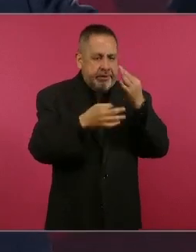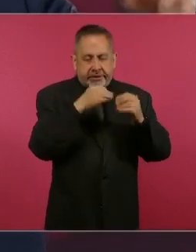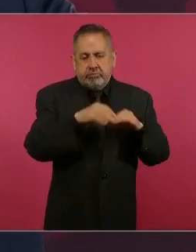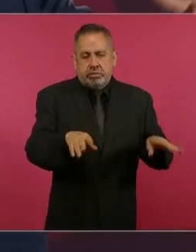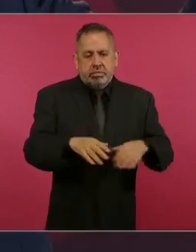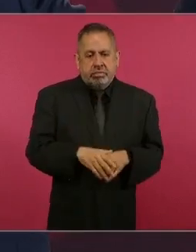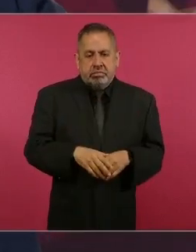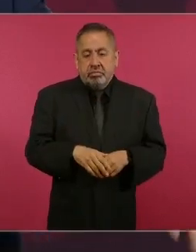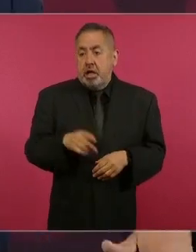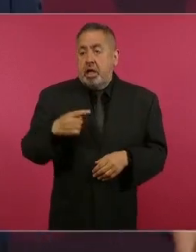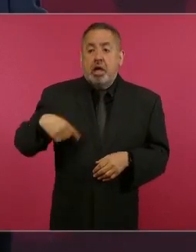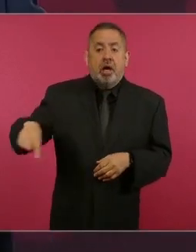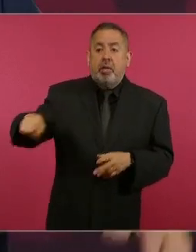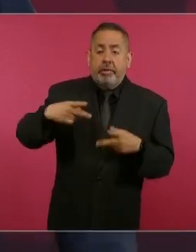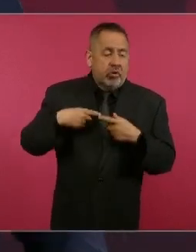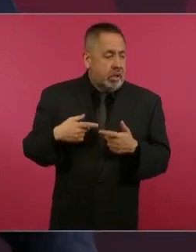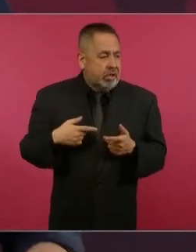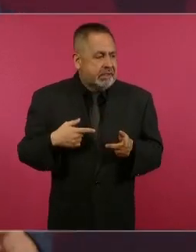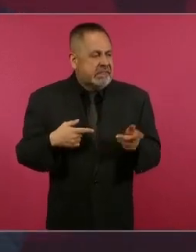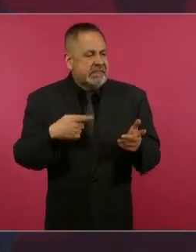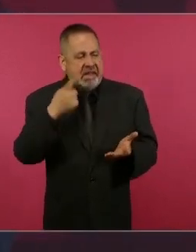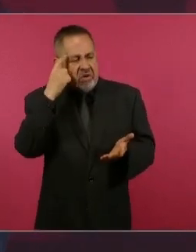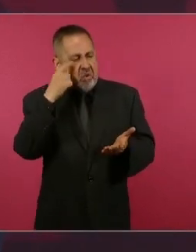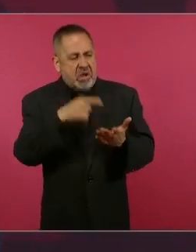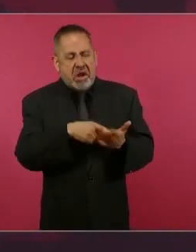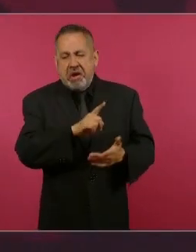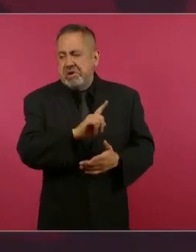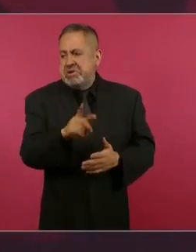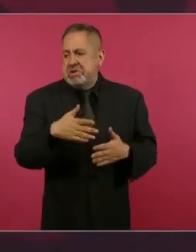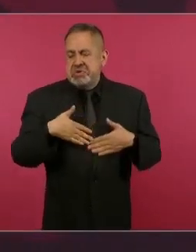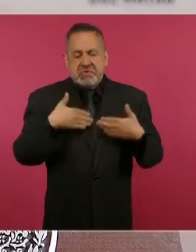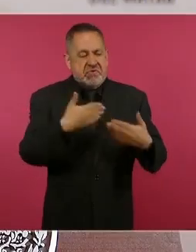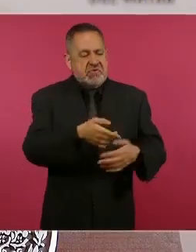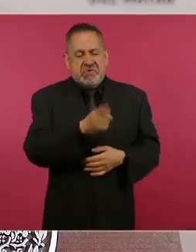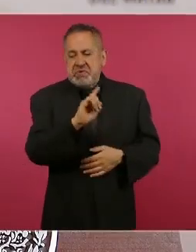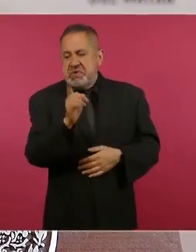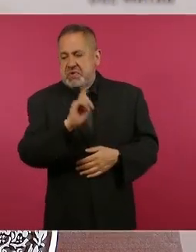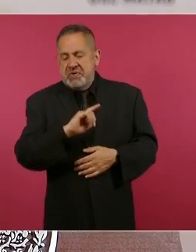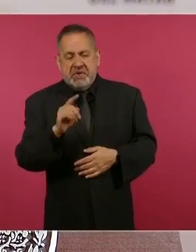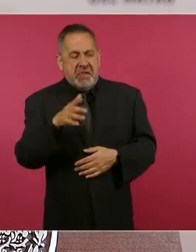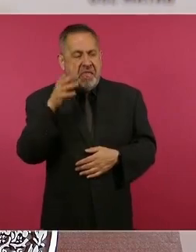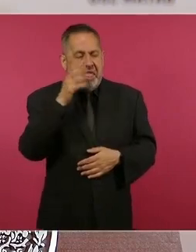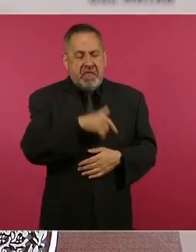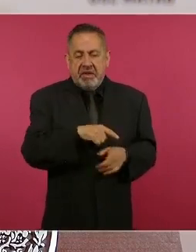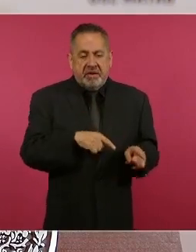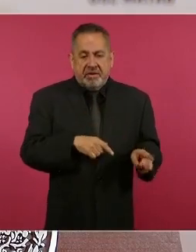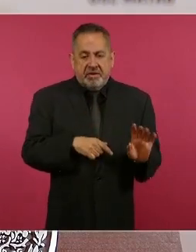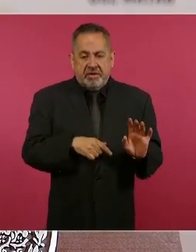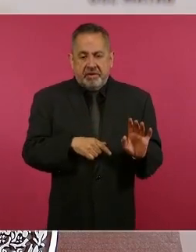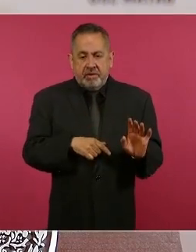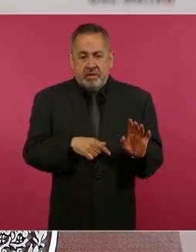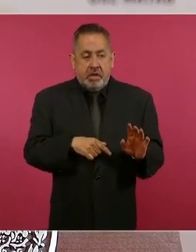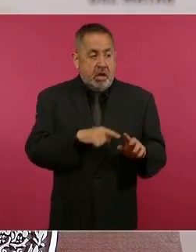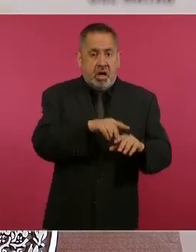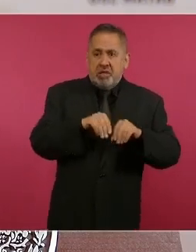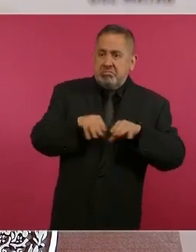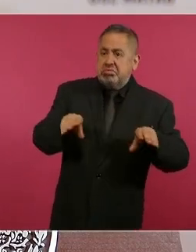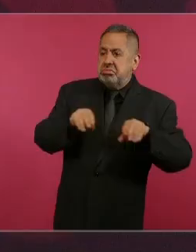perdiendo cada vez más presencia.